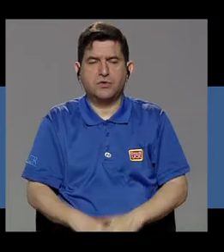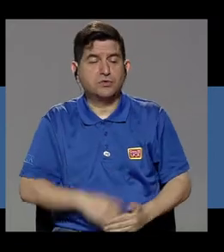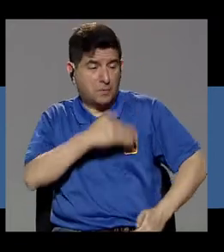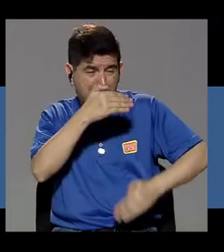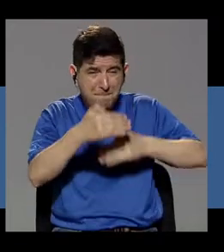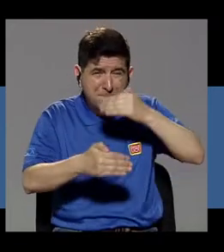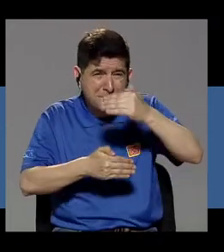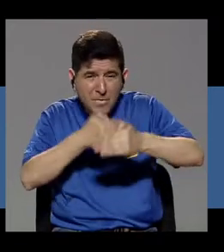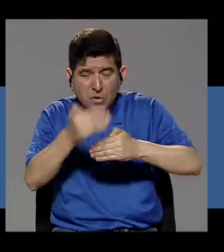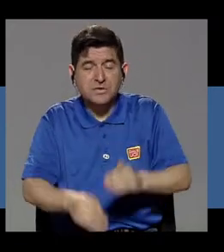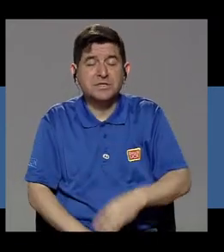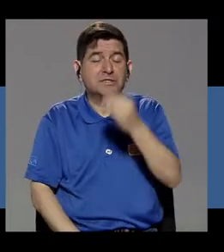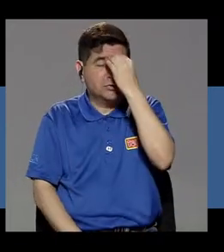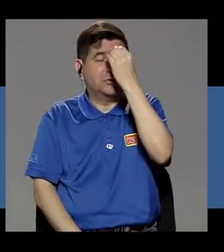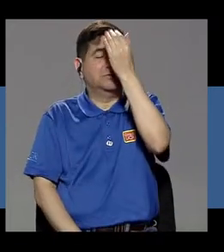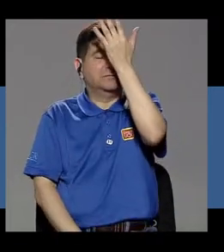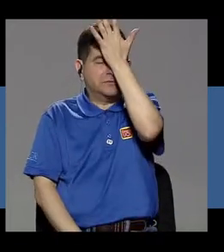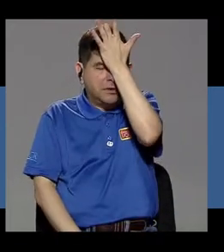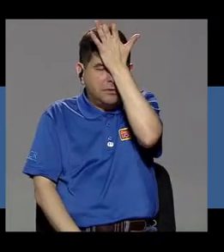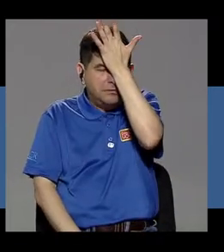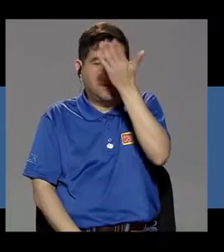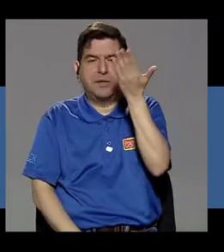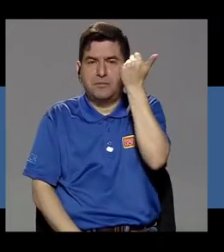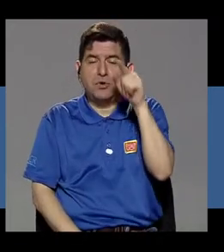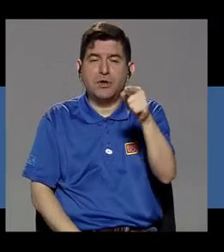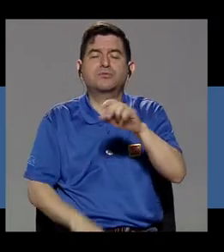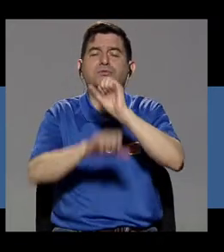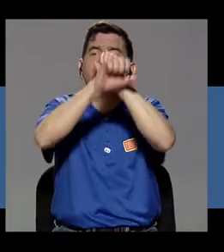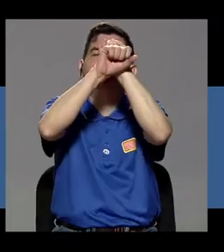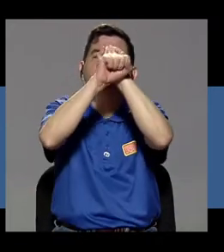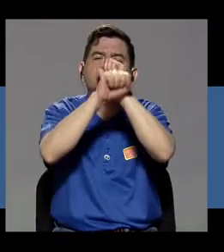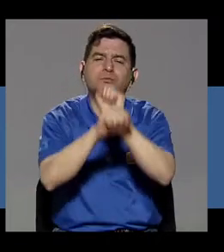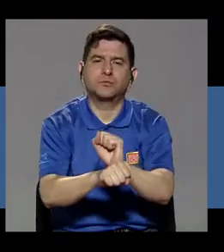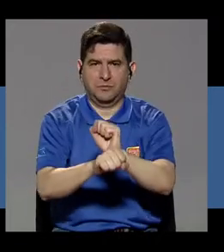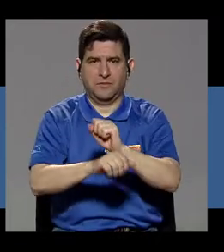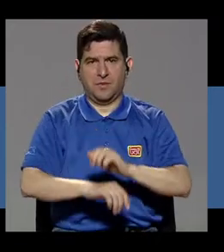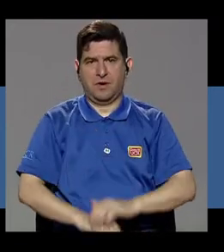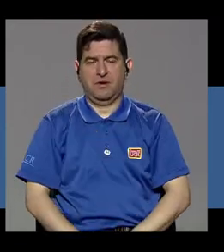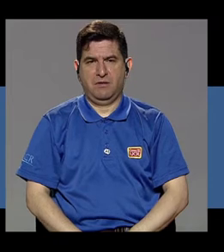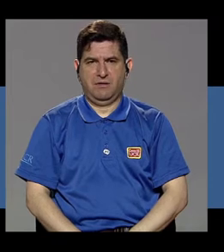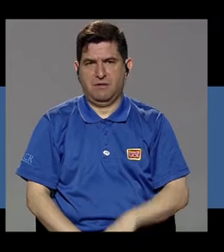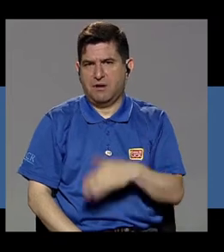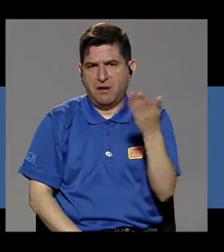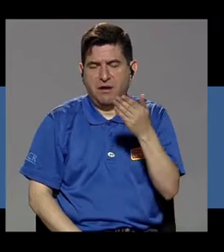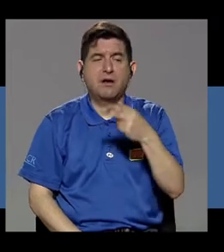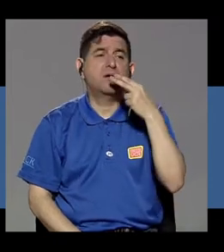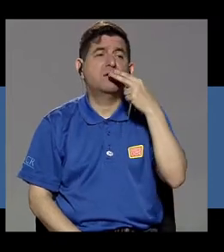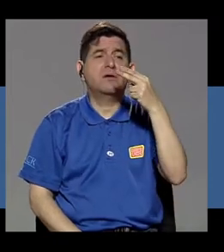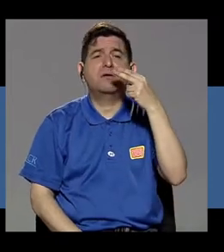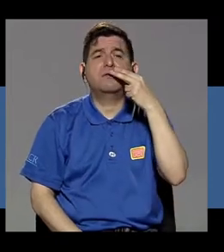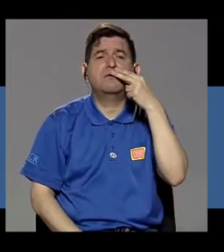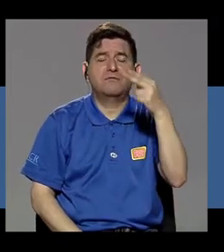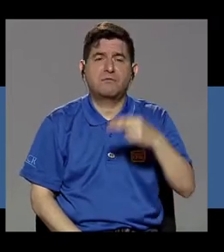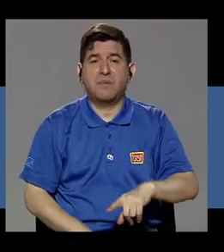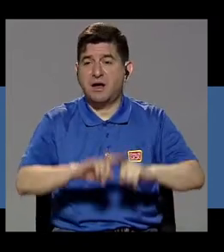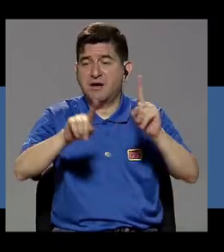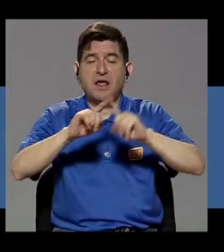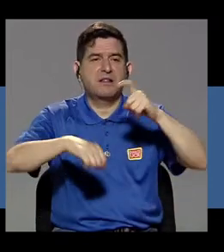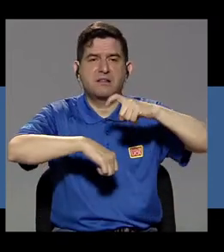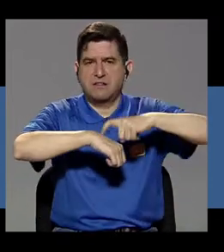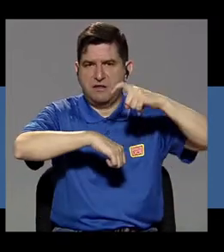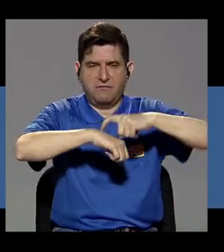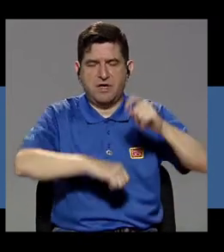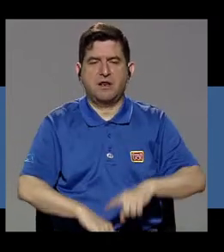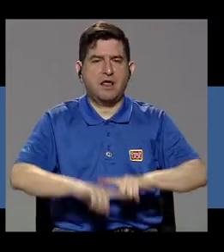traumático porque siempre estás acostumbrado a fumar en diferentes